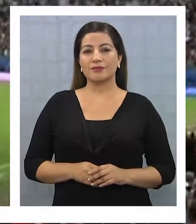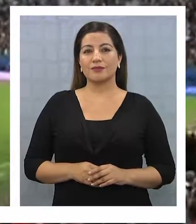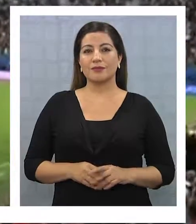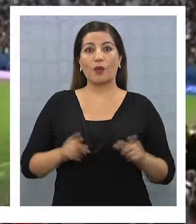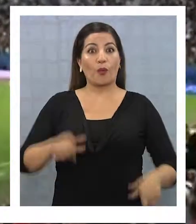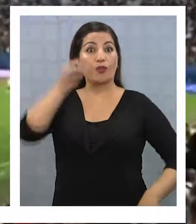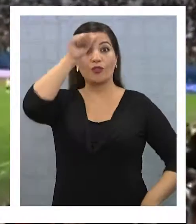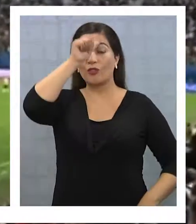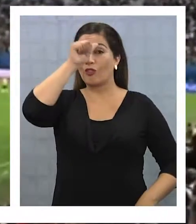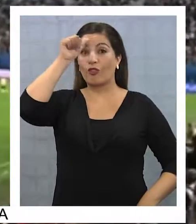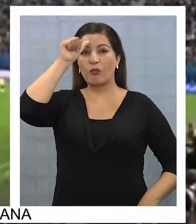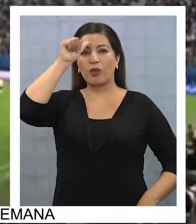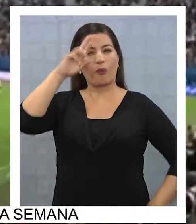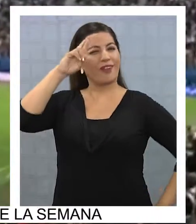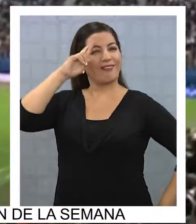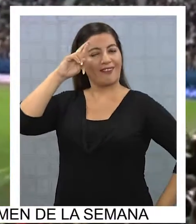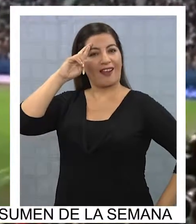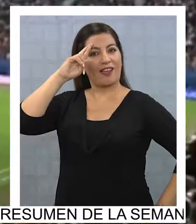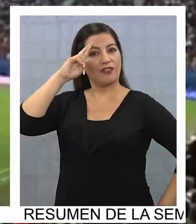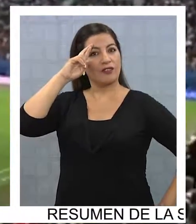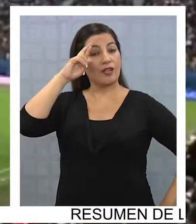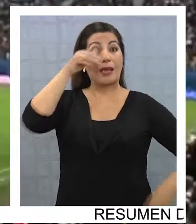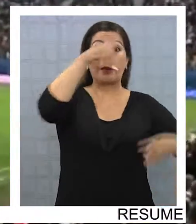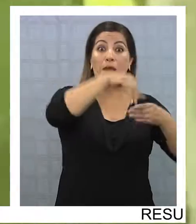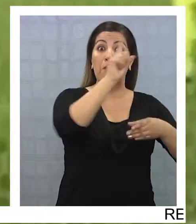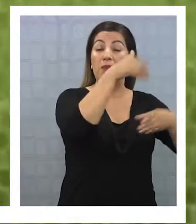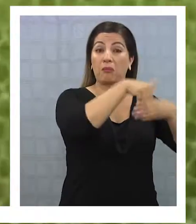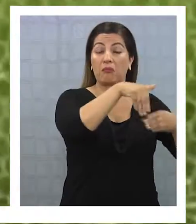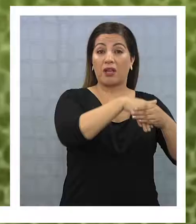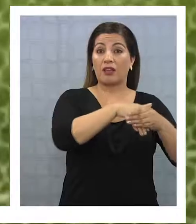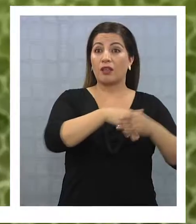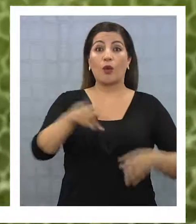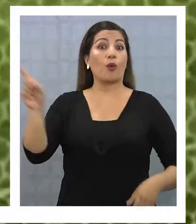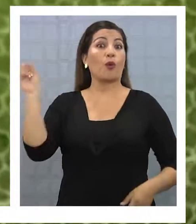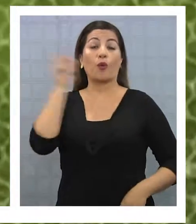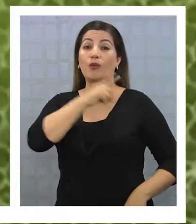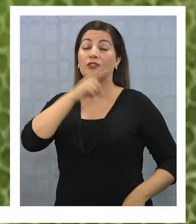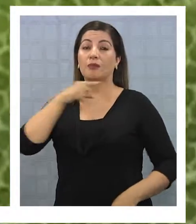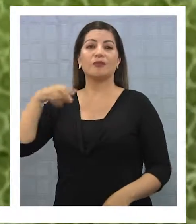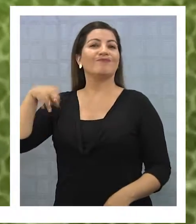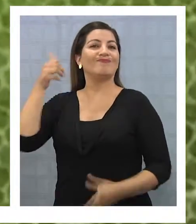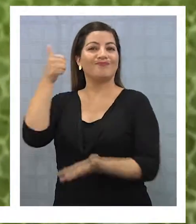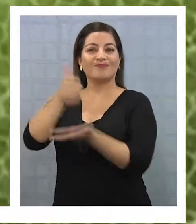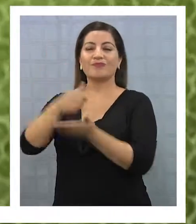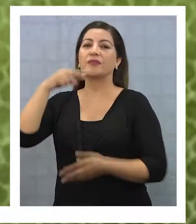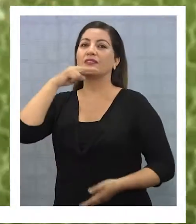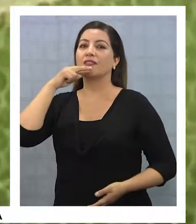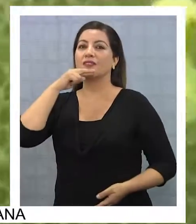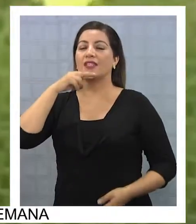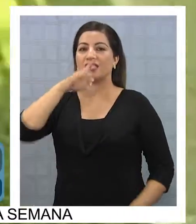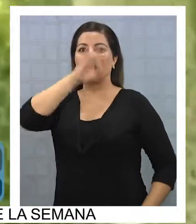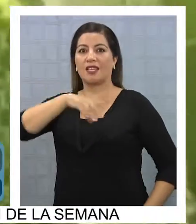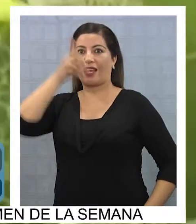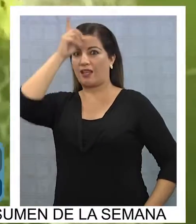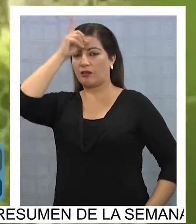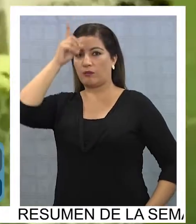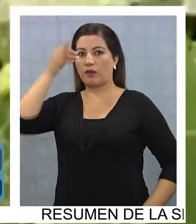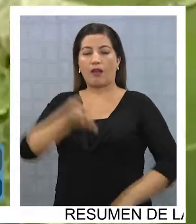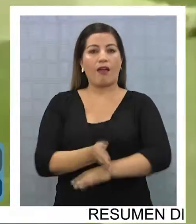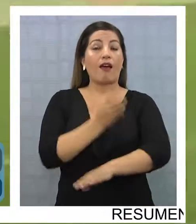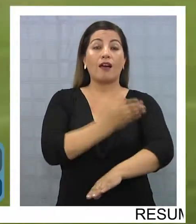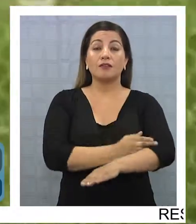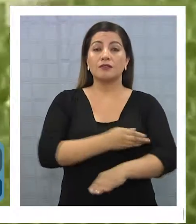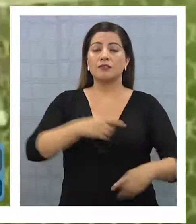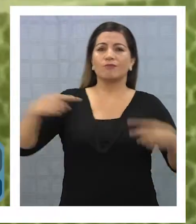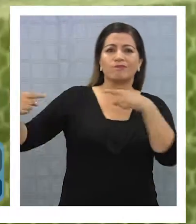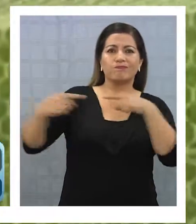Fue un domingo extraño, elecciones primarias y la gran final de la Copa Confederaciones entre Chile y Alemania. Antes